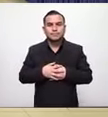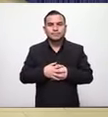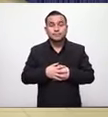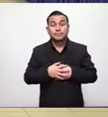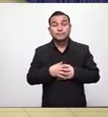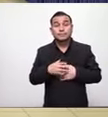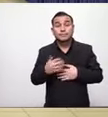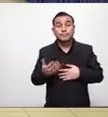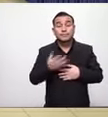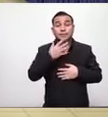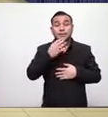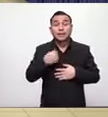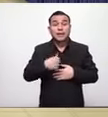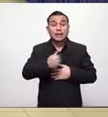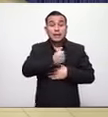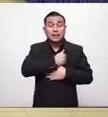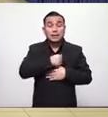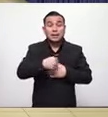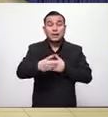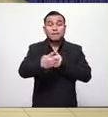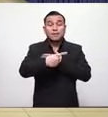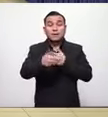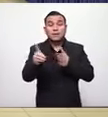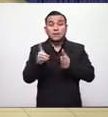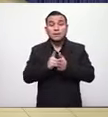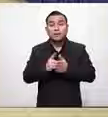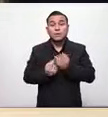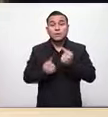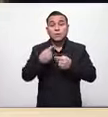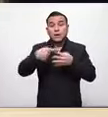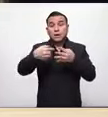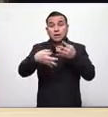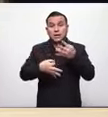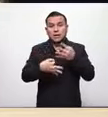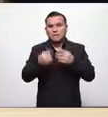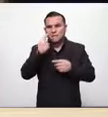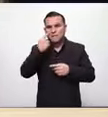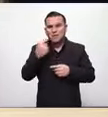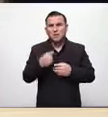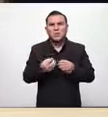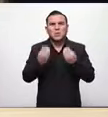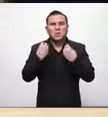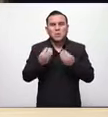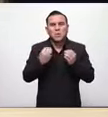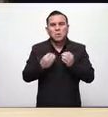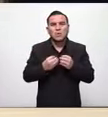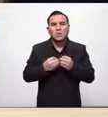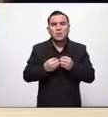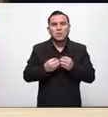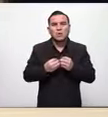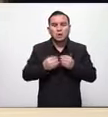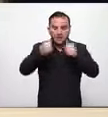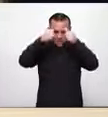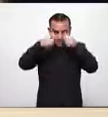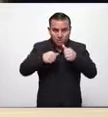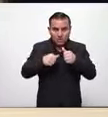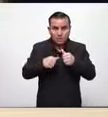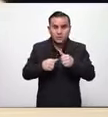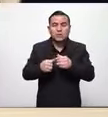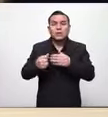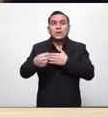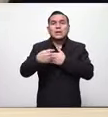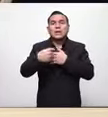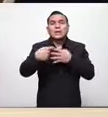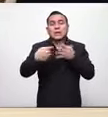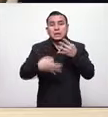ellos van a ser los responsables de estas leyes que están cuadrando como pueden hacer leyes sin los empresarios como pueden hacer